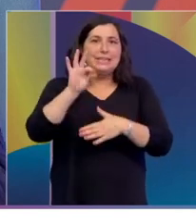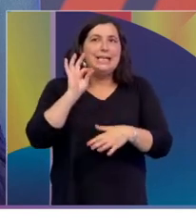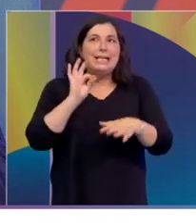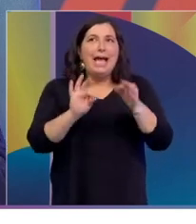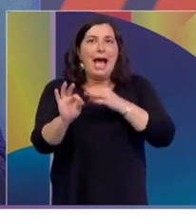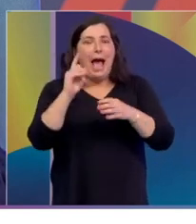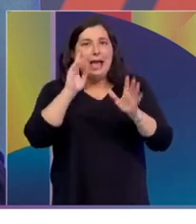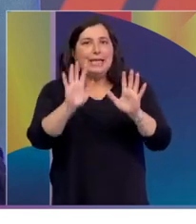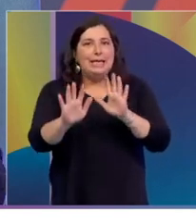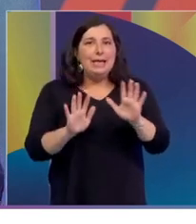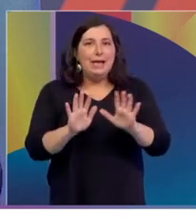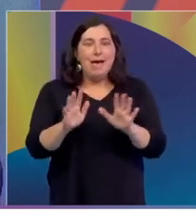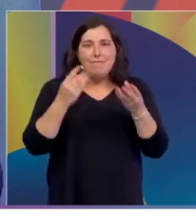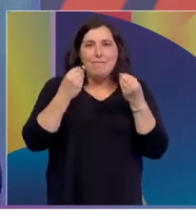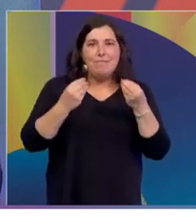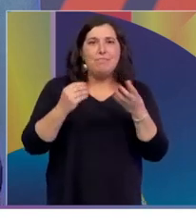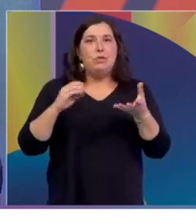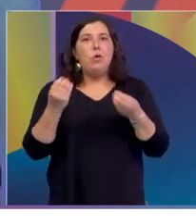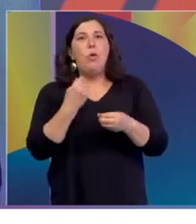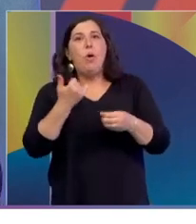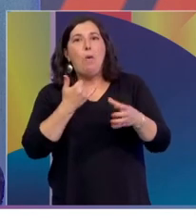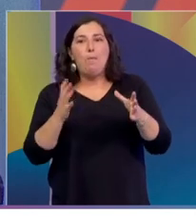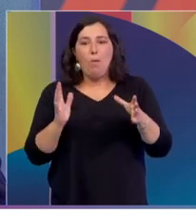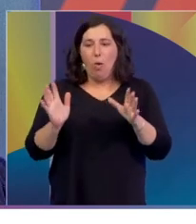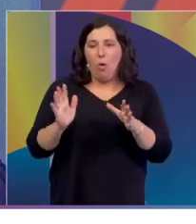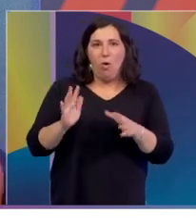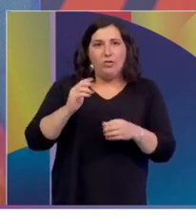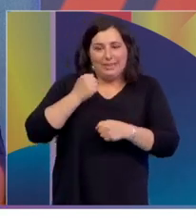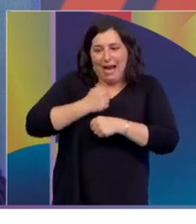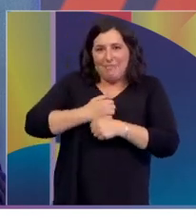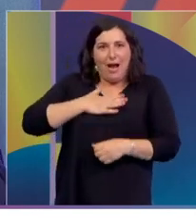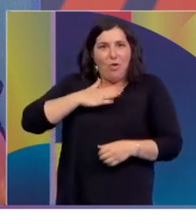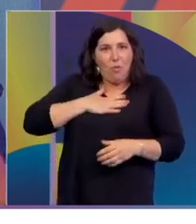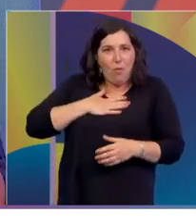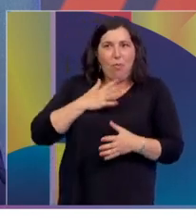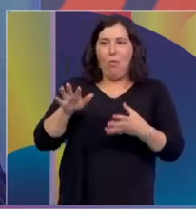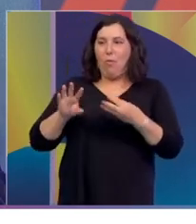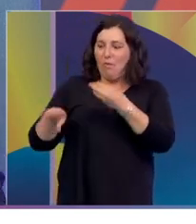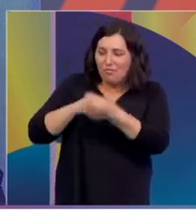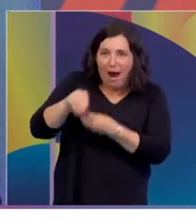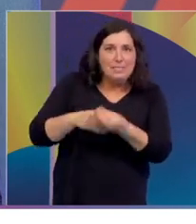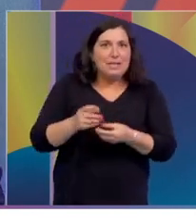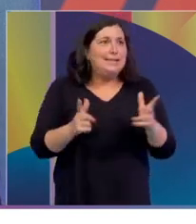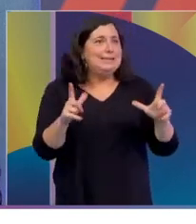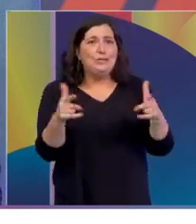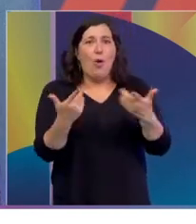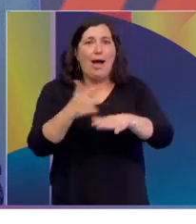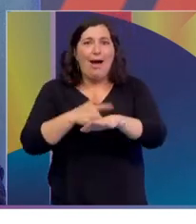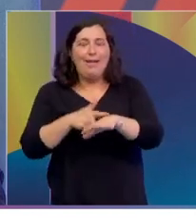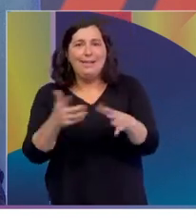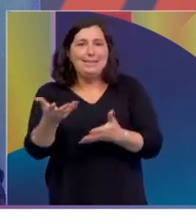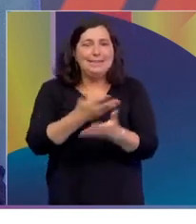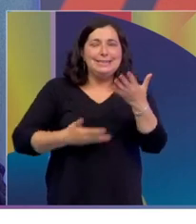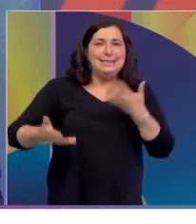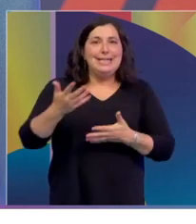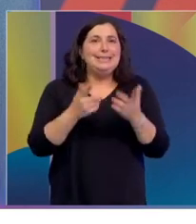tenés que sumar el trabajo particular, digamos, la familia. Y a veces no tenés tiempo y tampoco